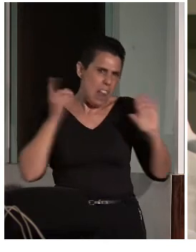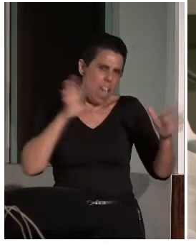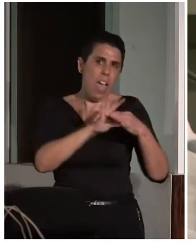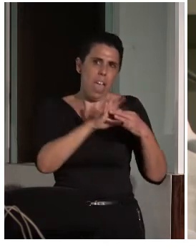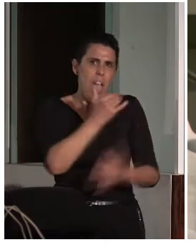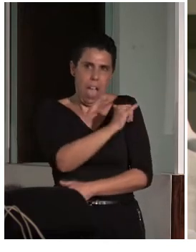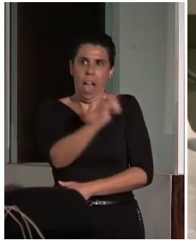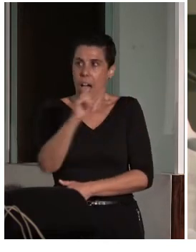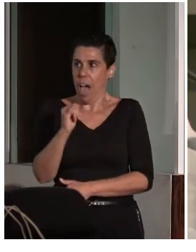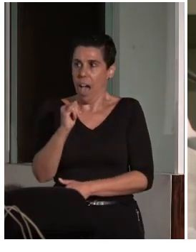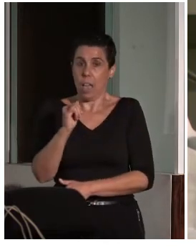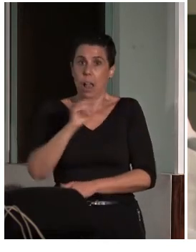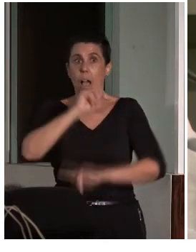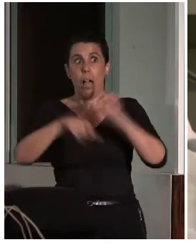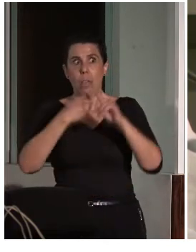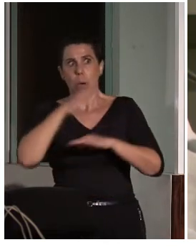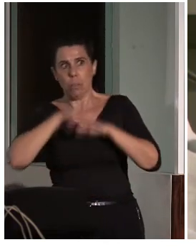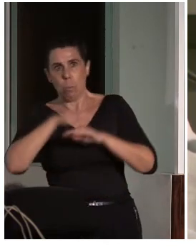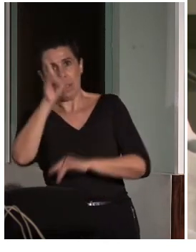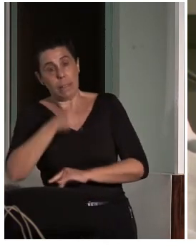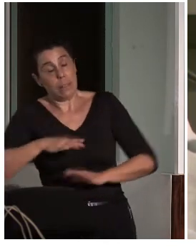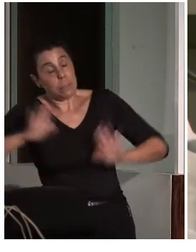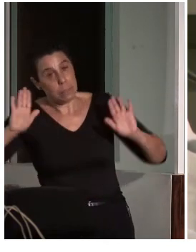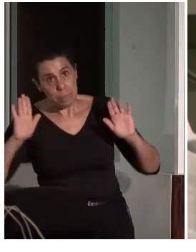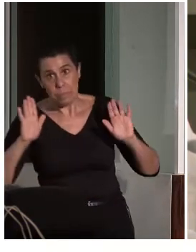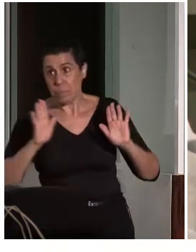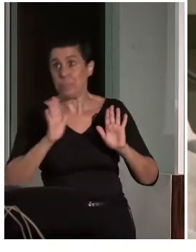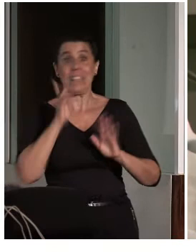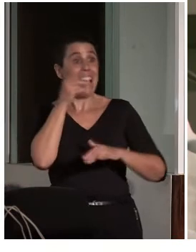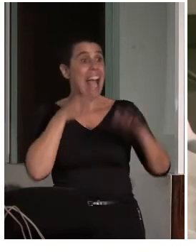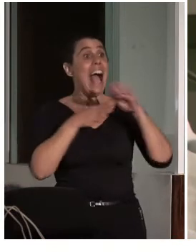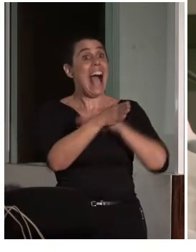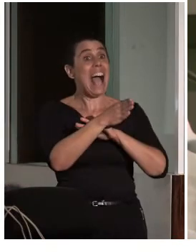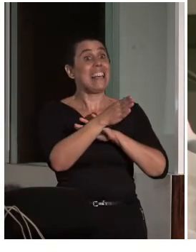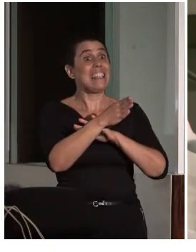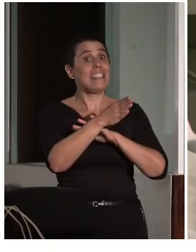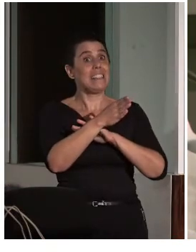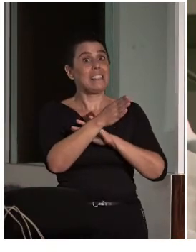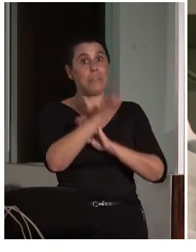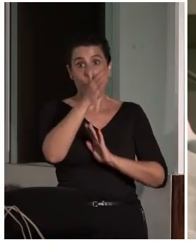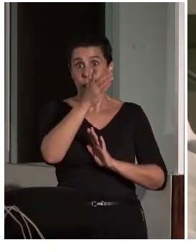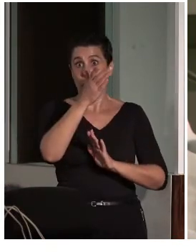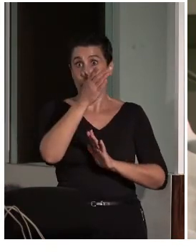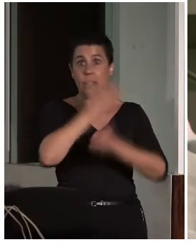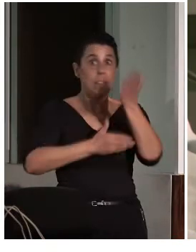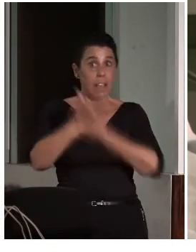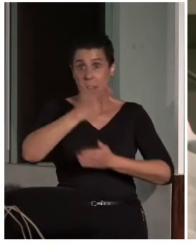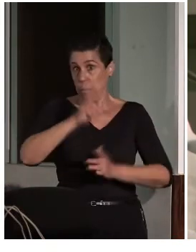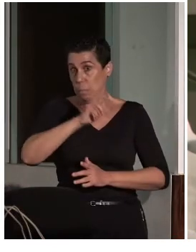Lo que pasa es que después hay que cumplirla. Pero que la accesibilidad para otras discapacidades, afortunadamente,